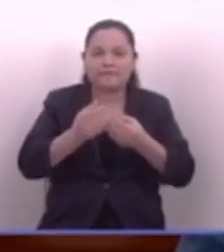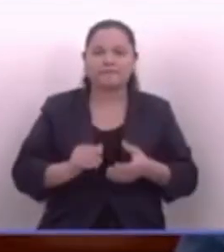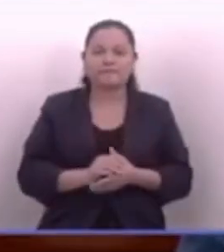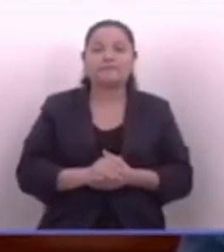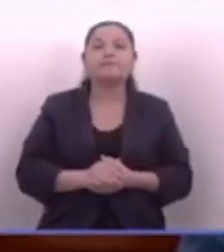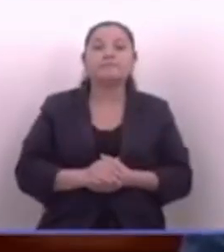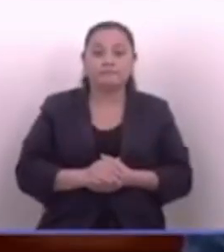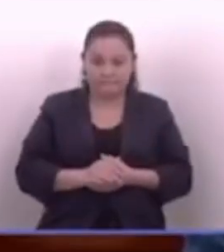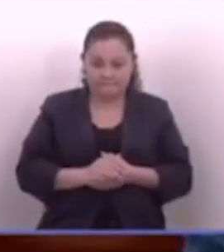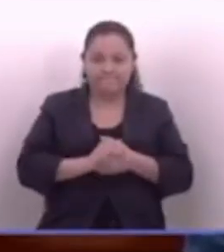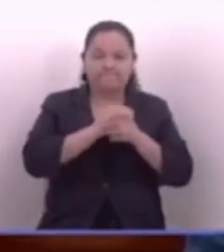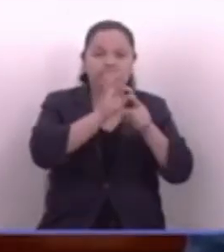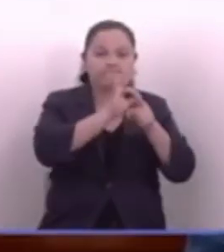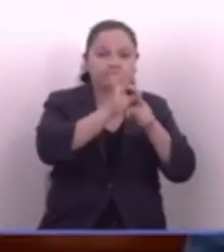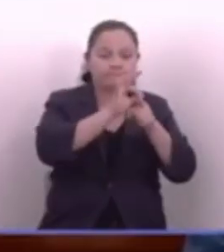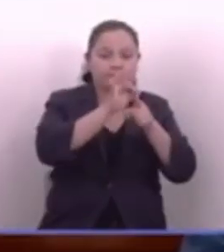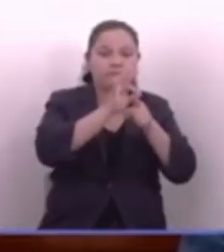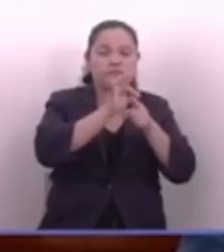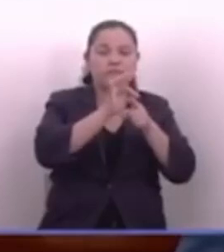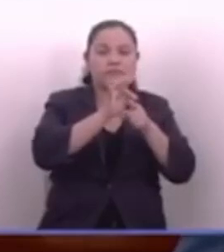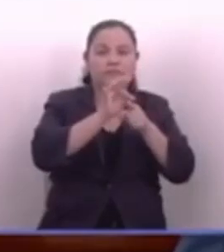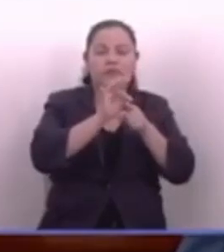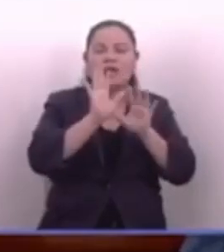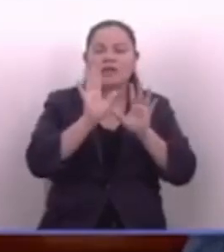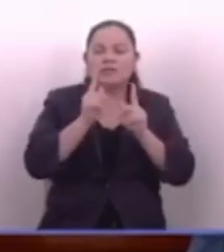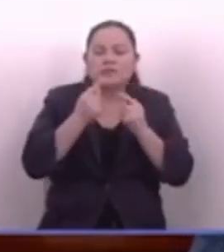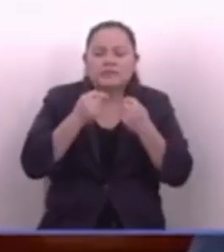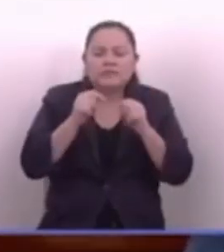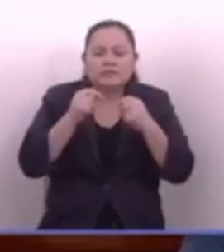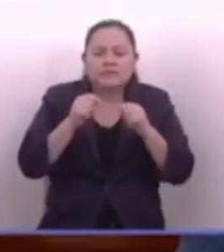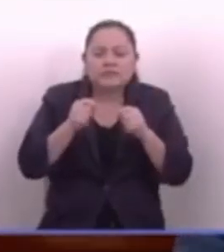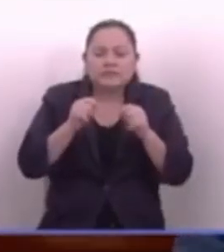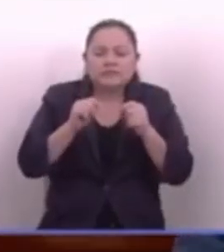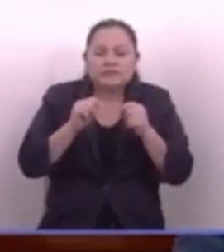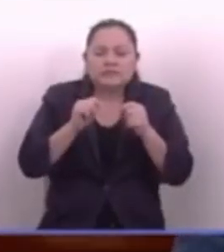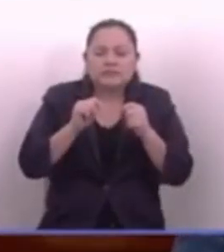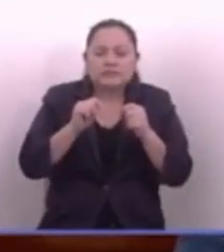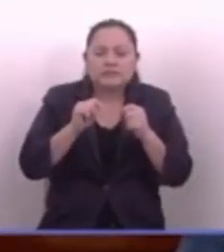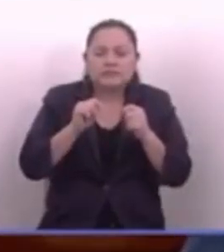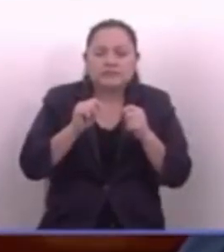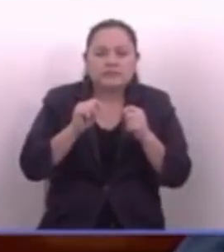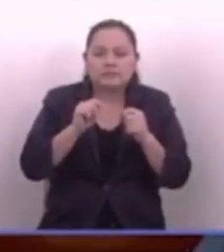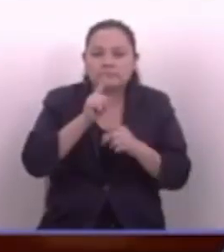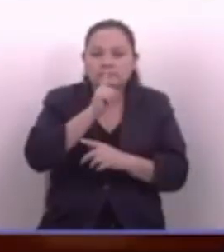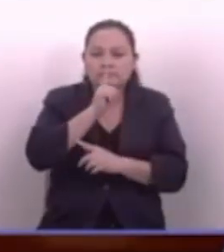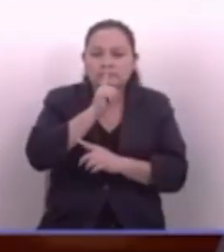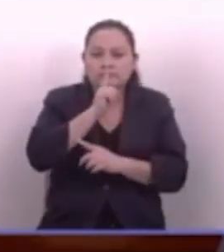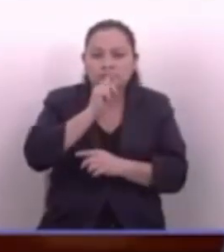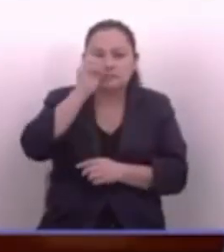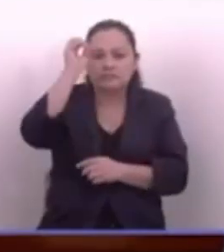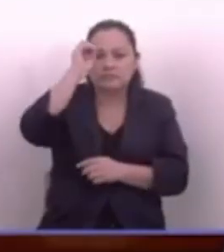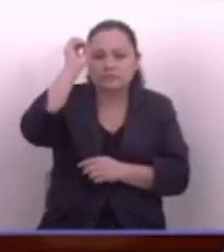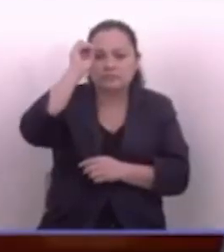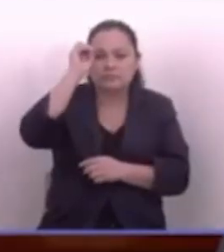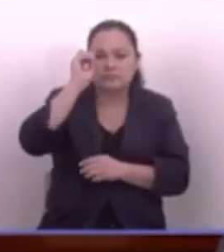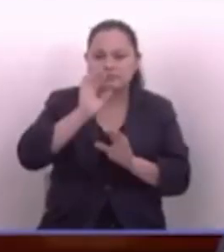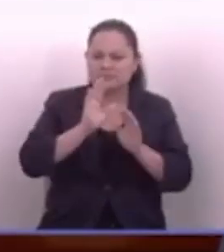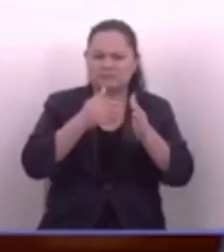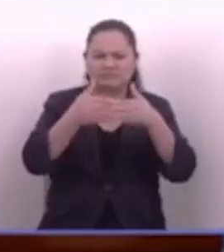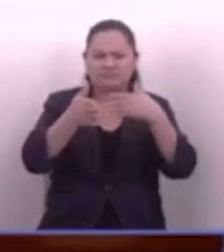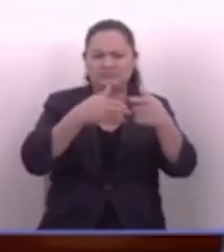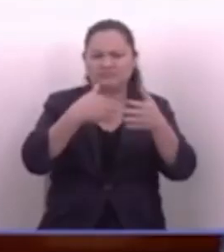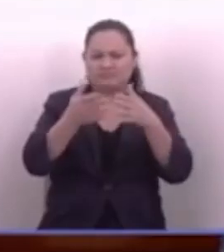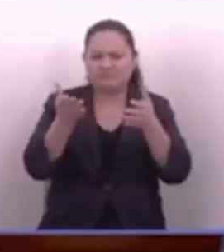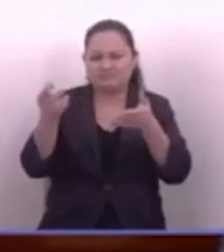Y así funciona. Dice que se había tratado de no opinar. No, no importa.